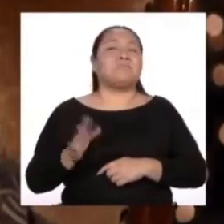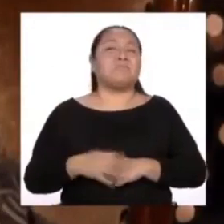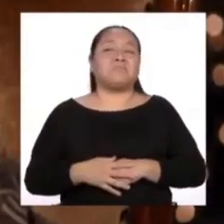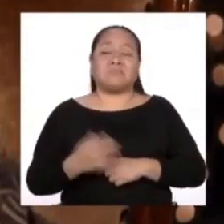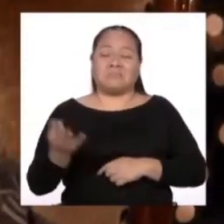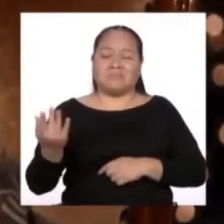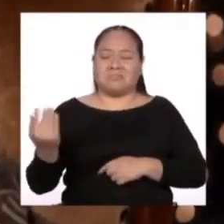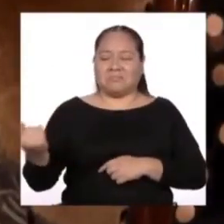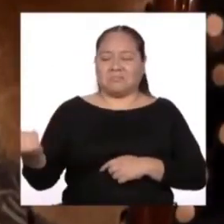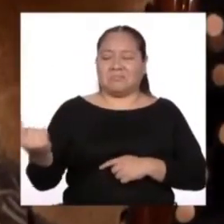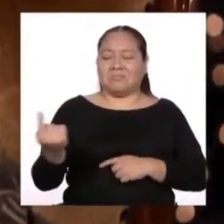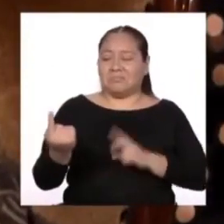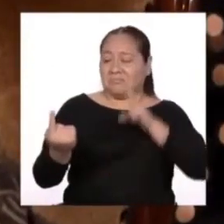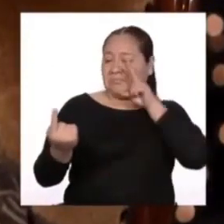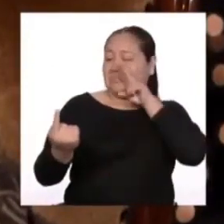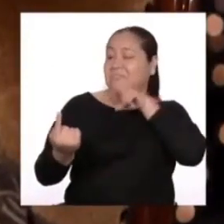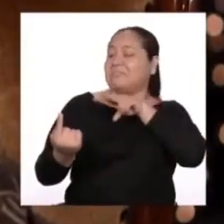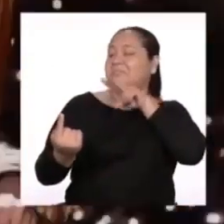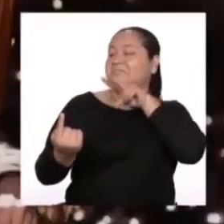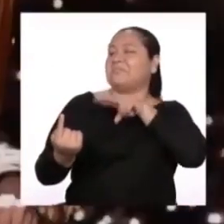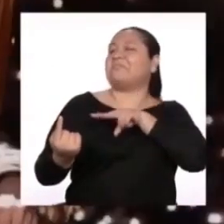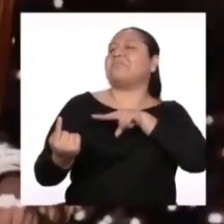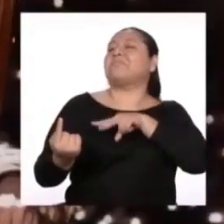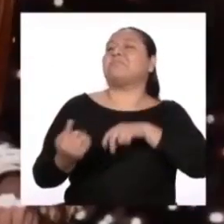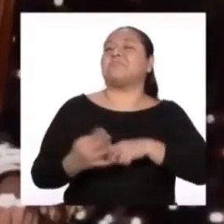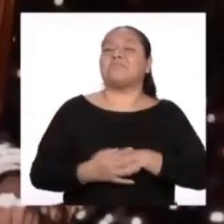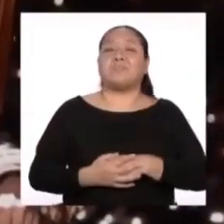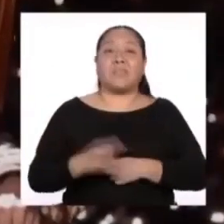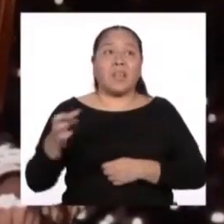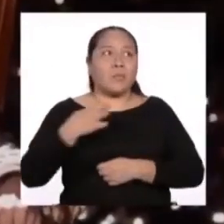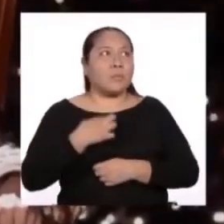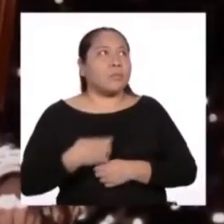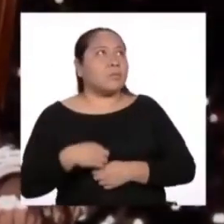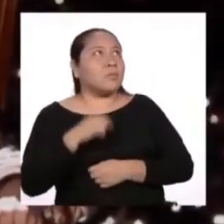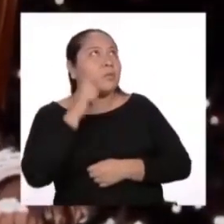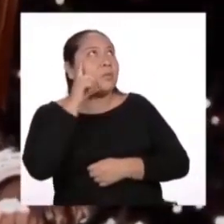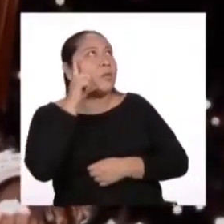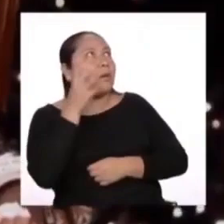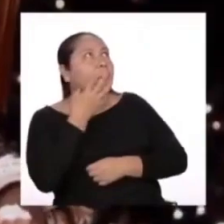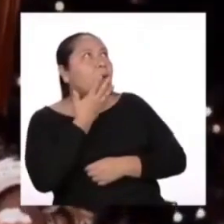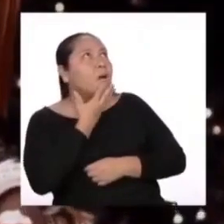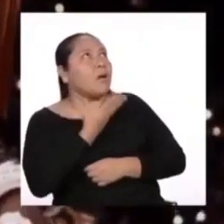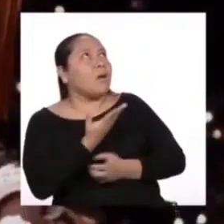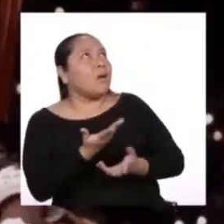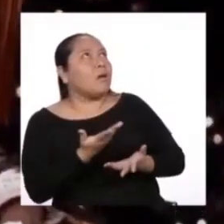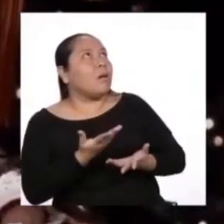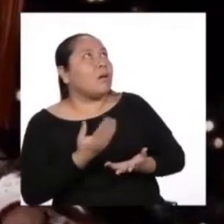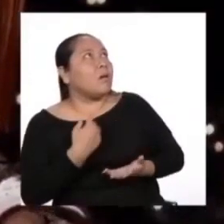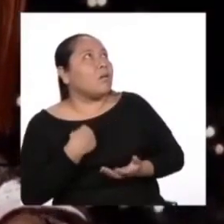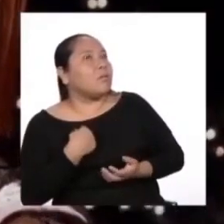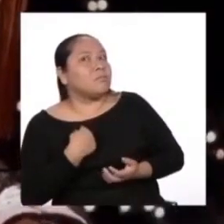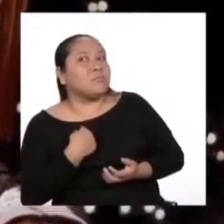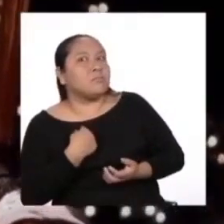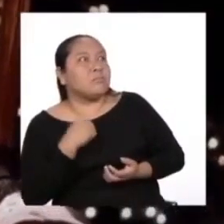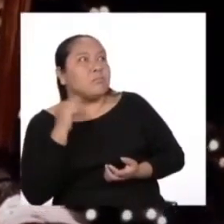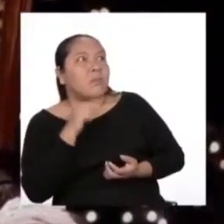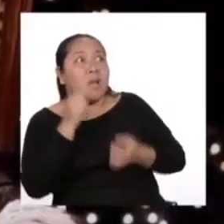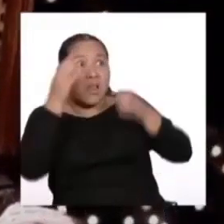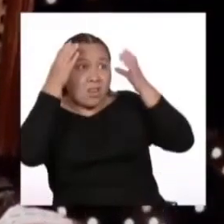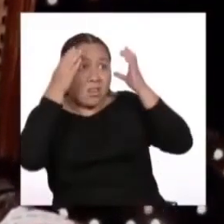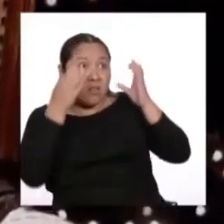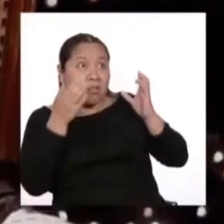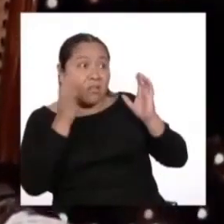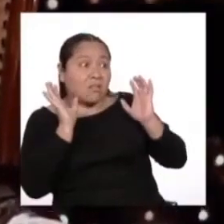Aproxímate para verte mejor. El principito se sorprendió por la bienvenida. Ignoraba que para los reyes